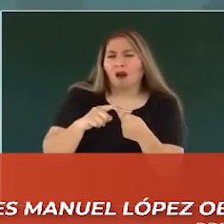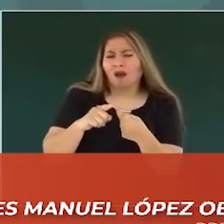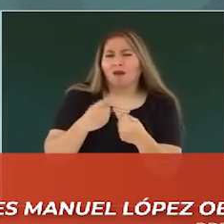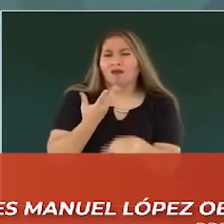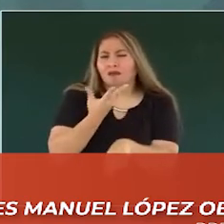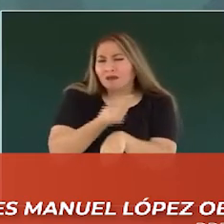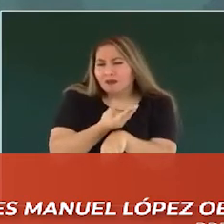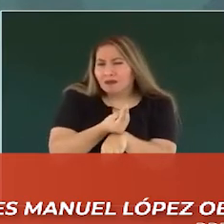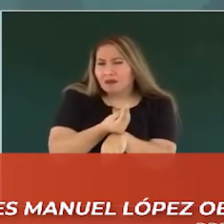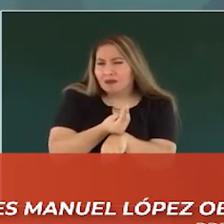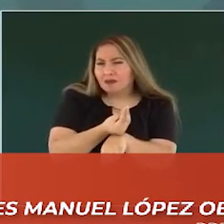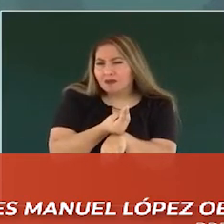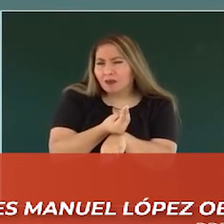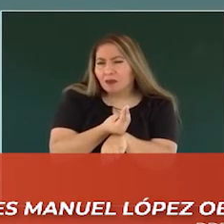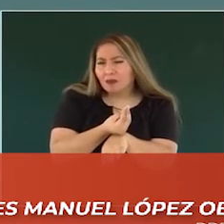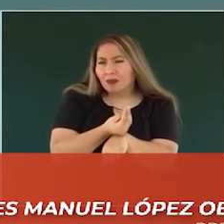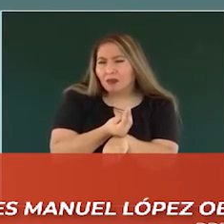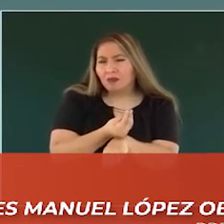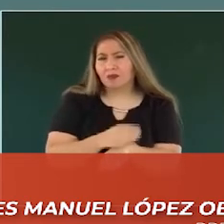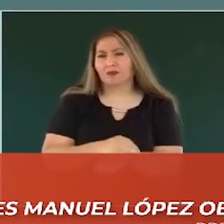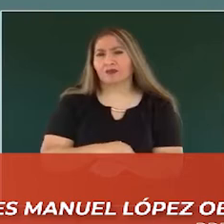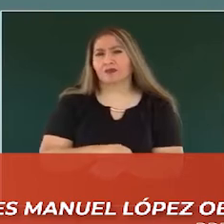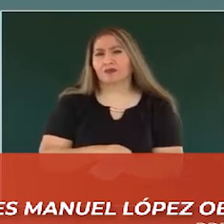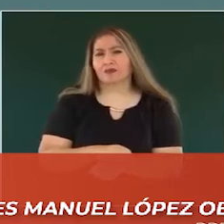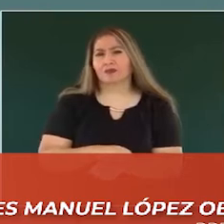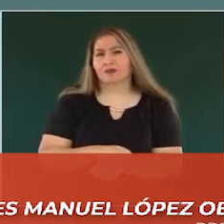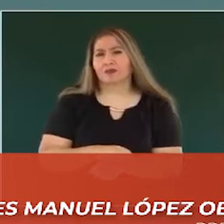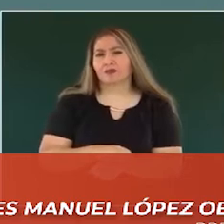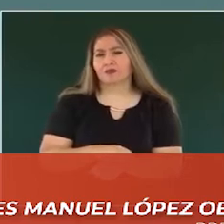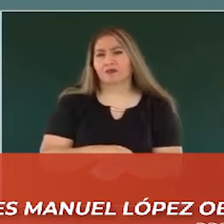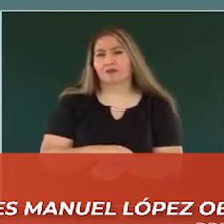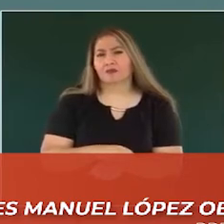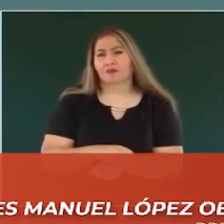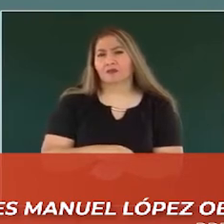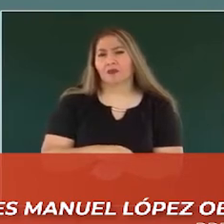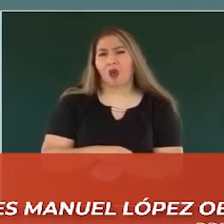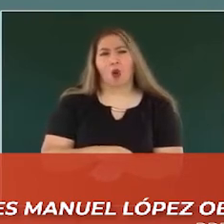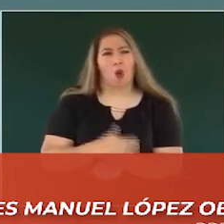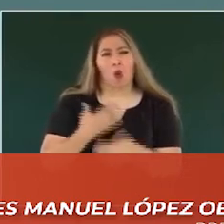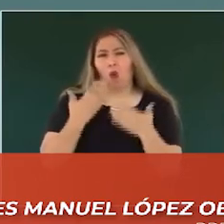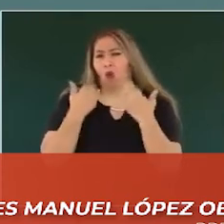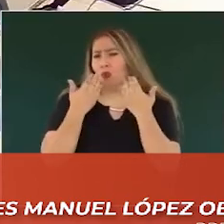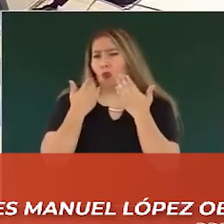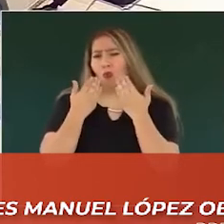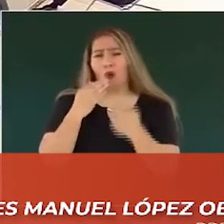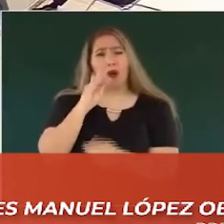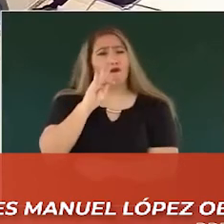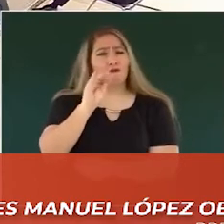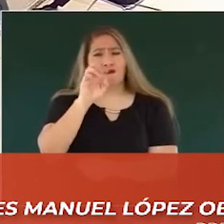no hay fuero constitucional y que no